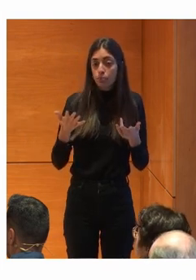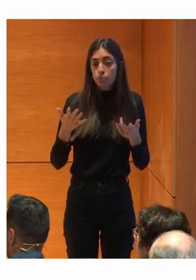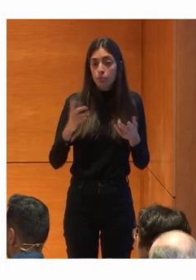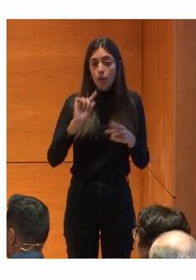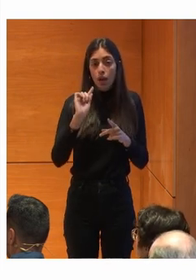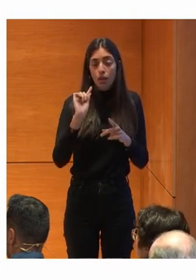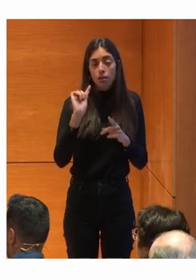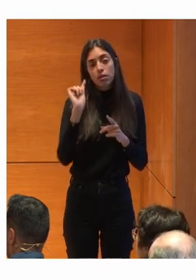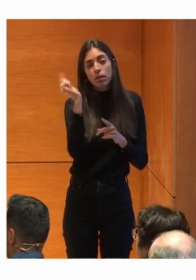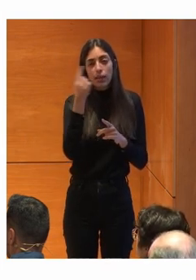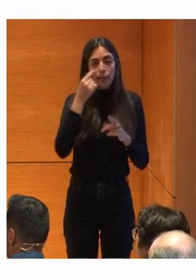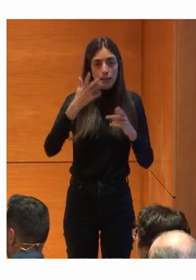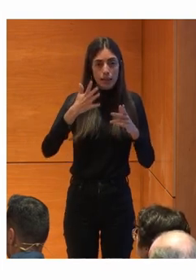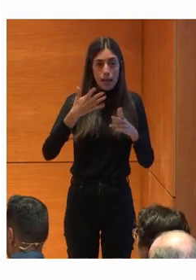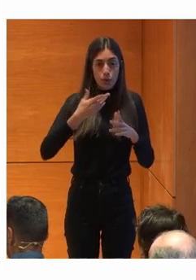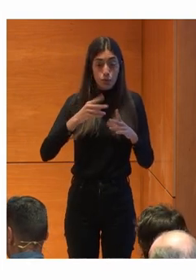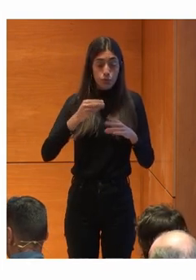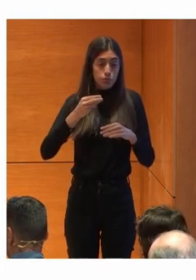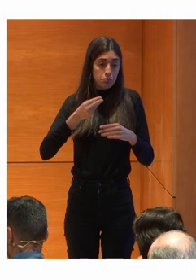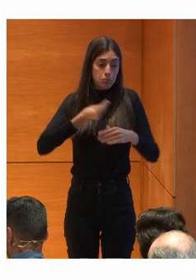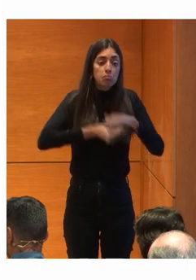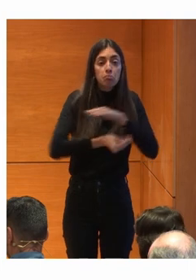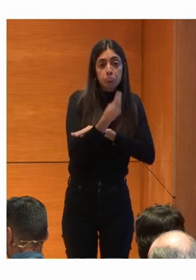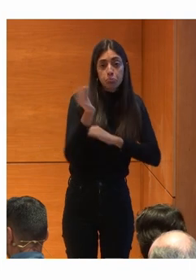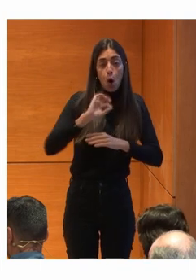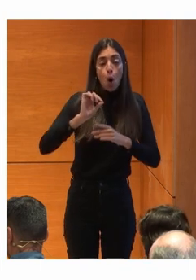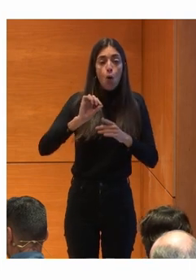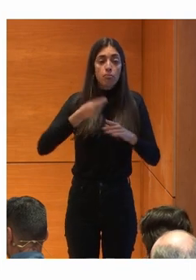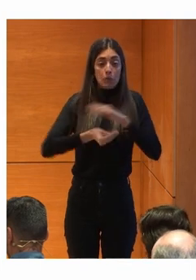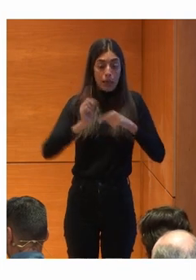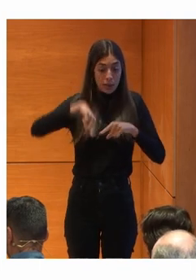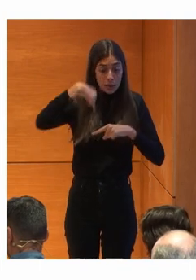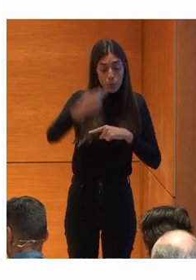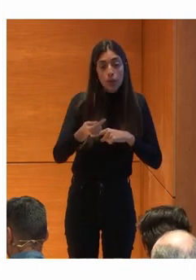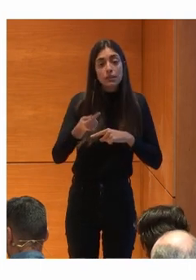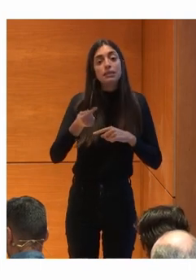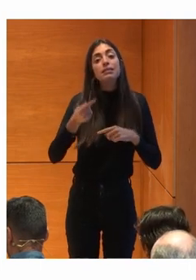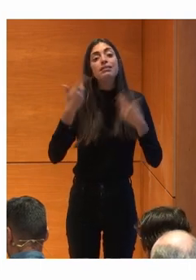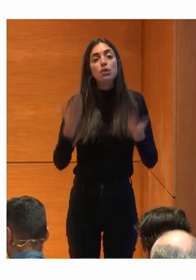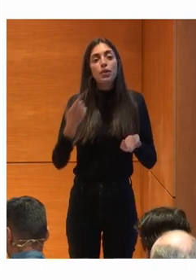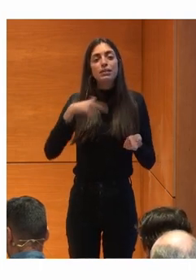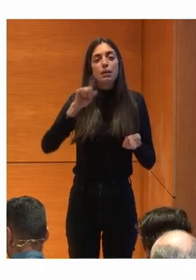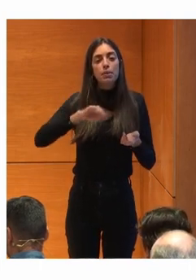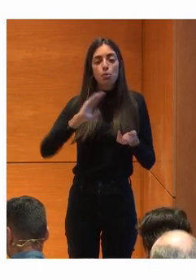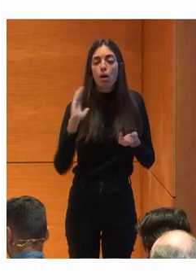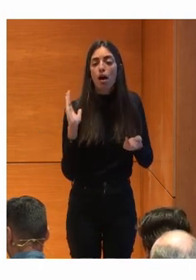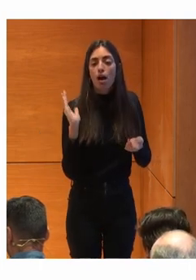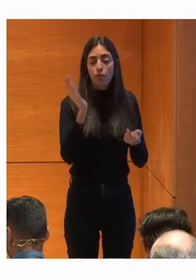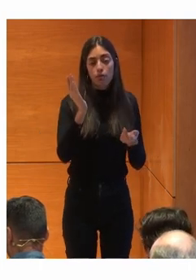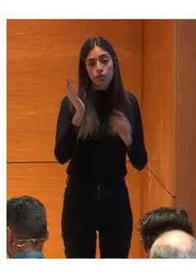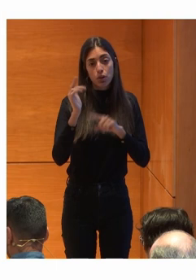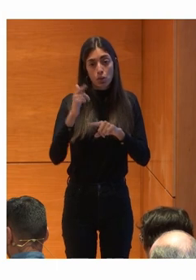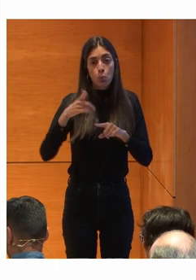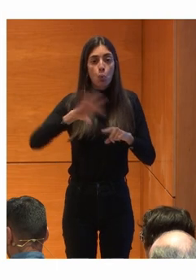Detectados De forma Congénita O perinatal Y bien Aquellas afecciones Que vienen De forma